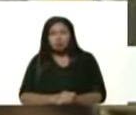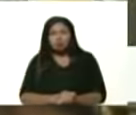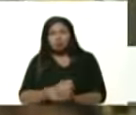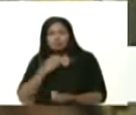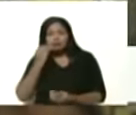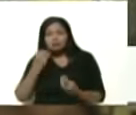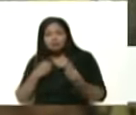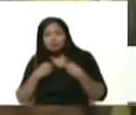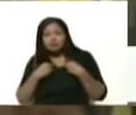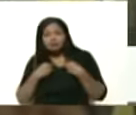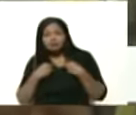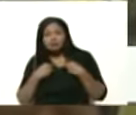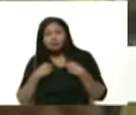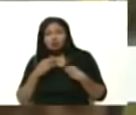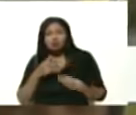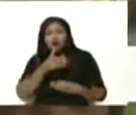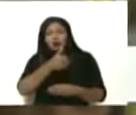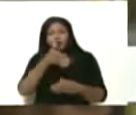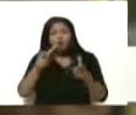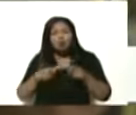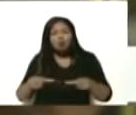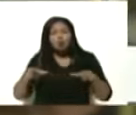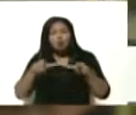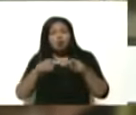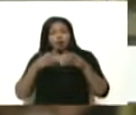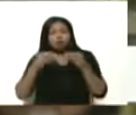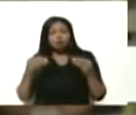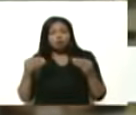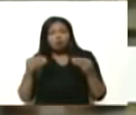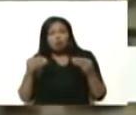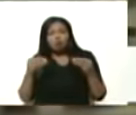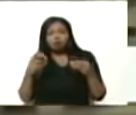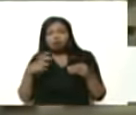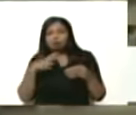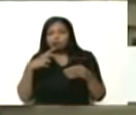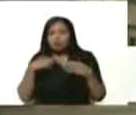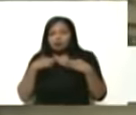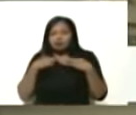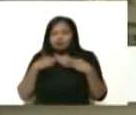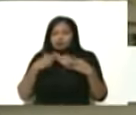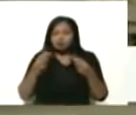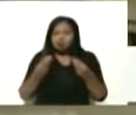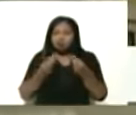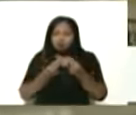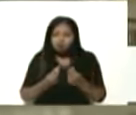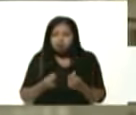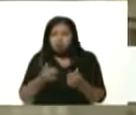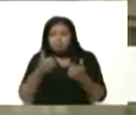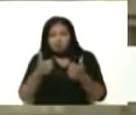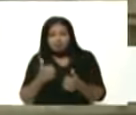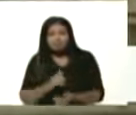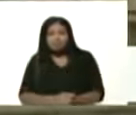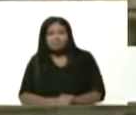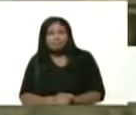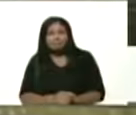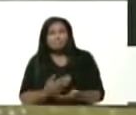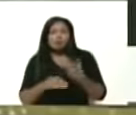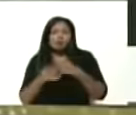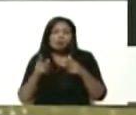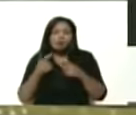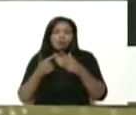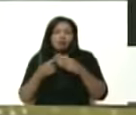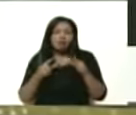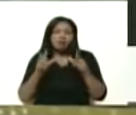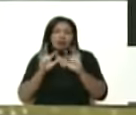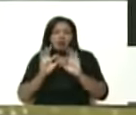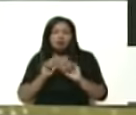verificando, piso por piso, en esta empresa, los altos estándares de calidad. Yo quiero invitarlo, presidente, vamos a pasar a otro stand donde ya están